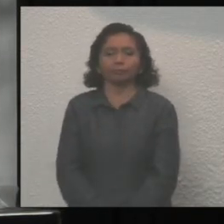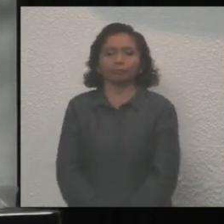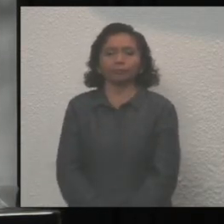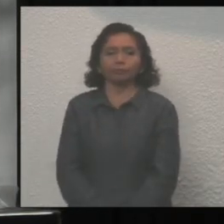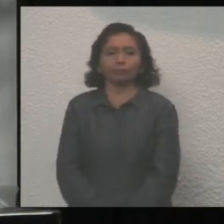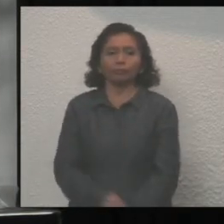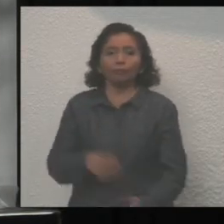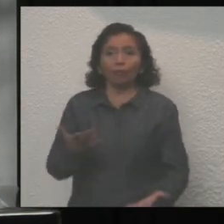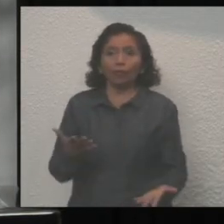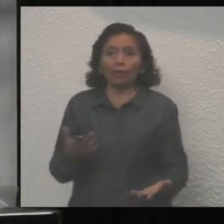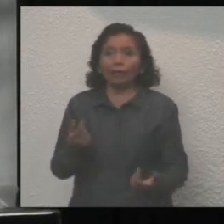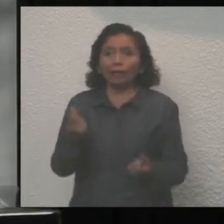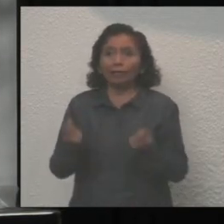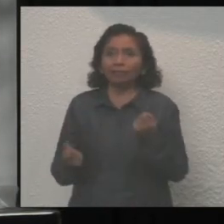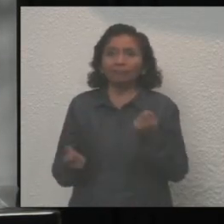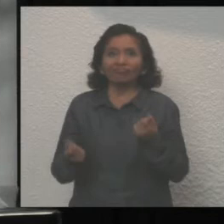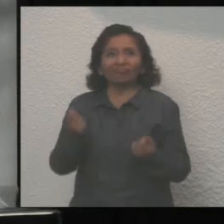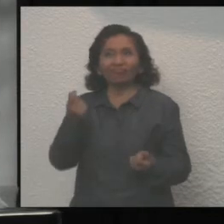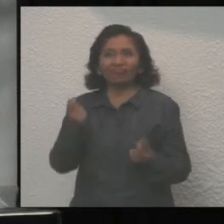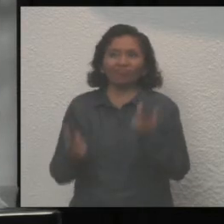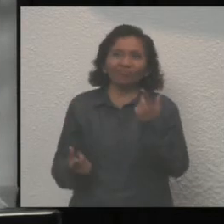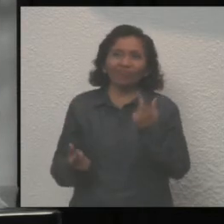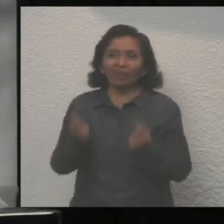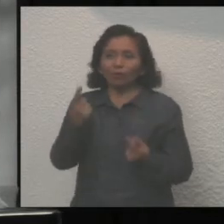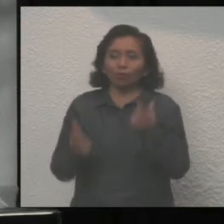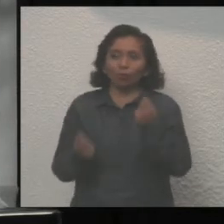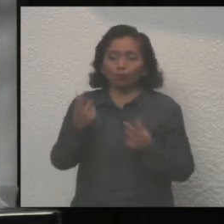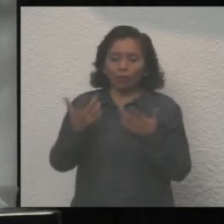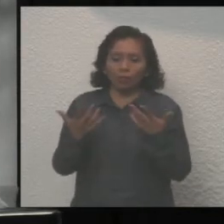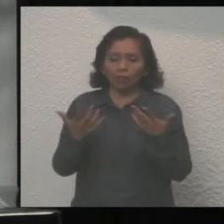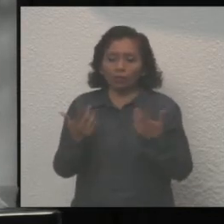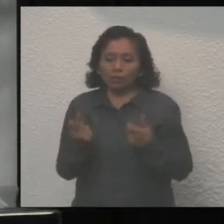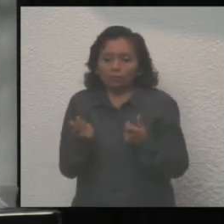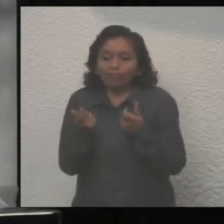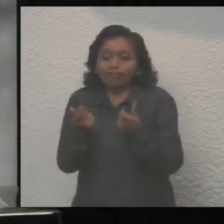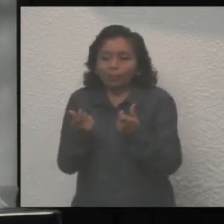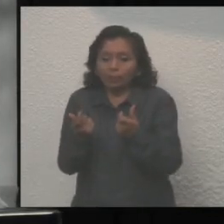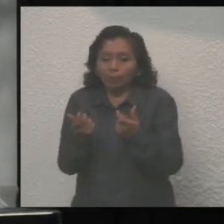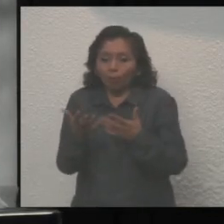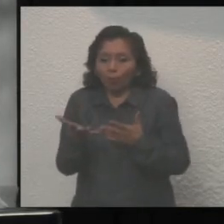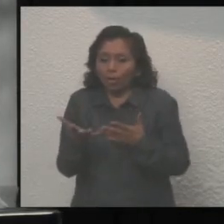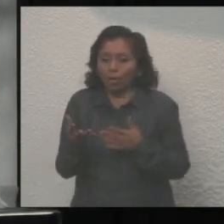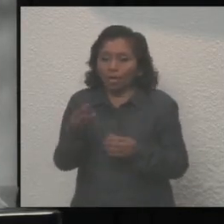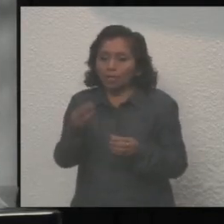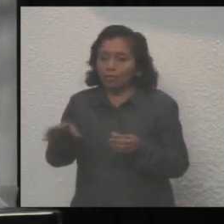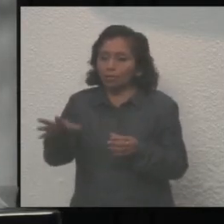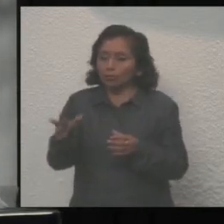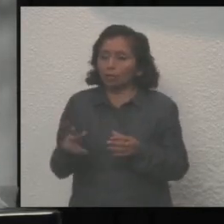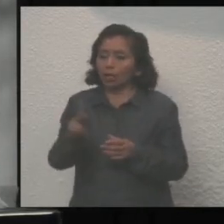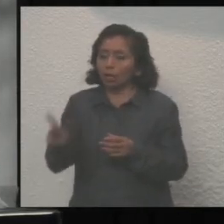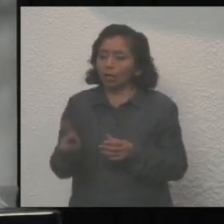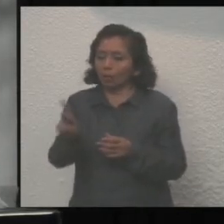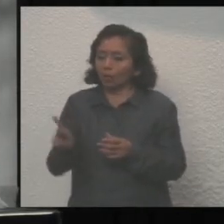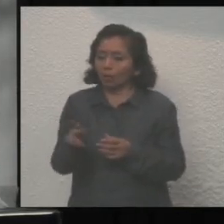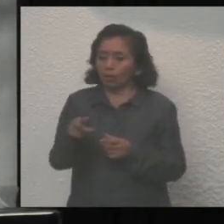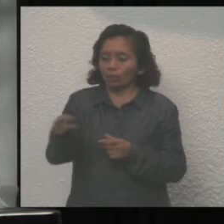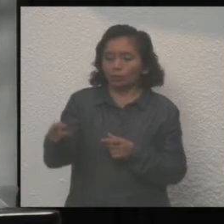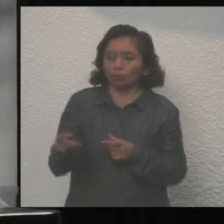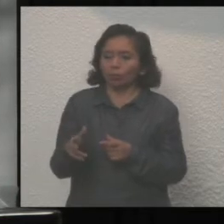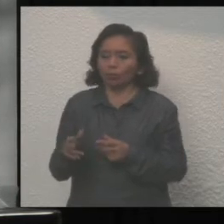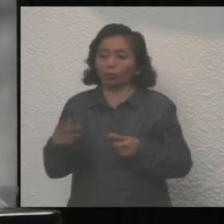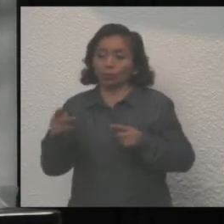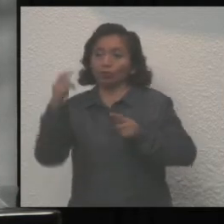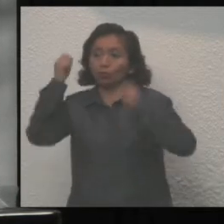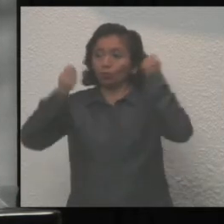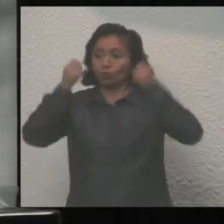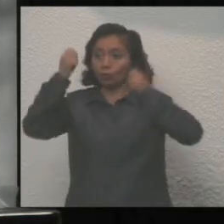Hay muchas cifras de seguridad que incluyen a la población o que no incluyen a la población flotante, a la población de